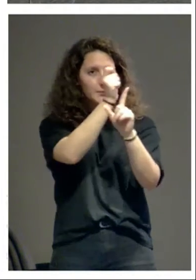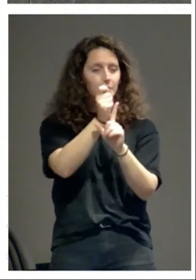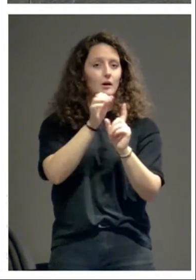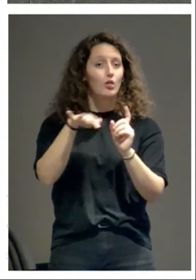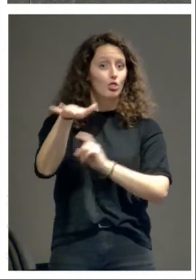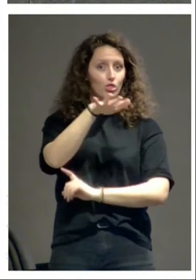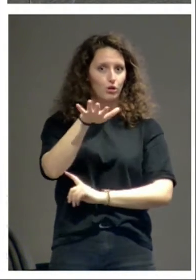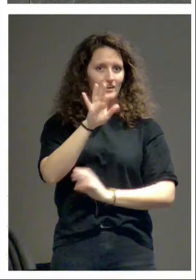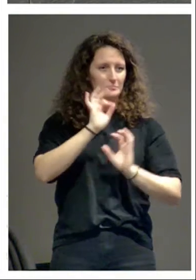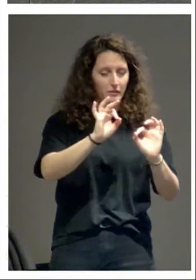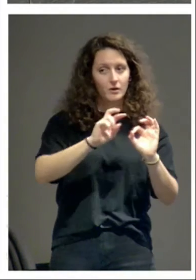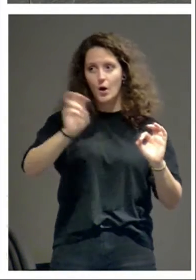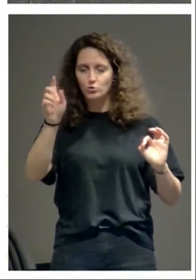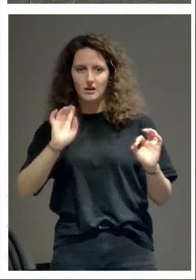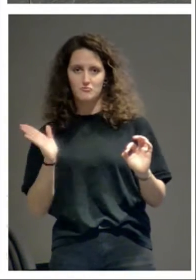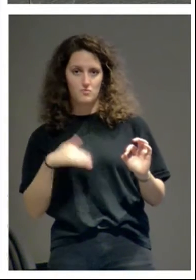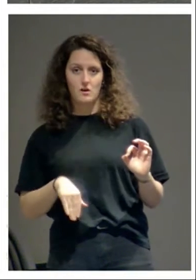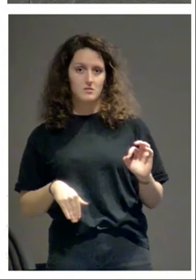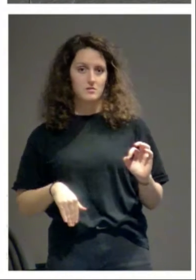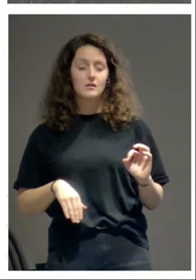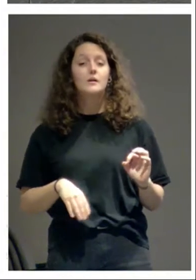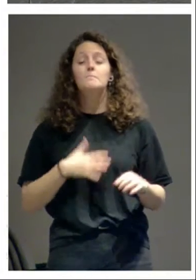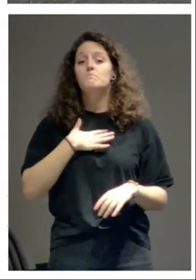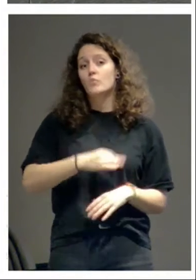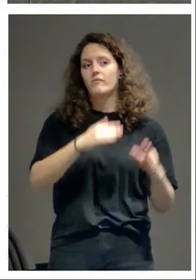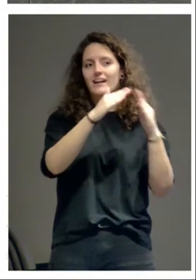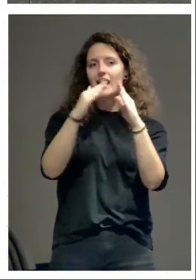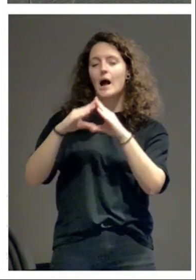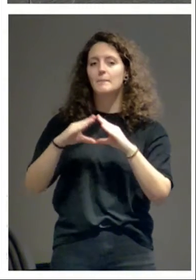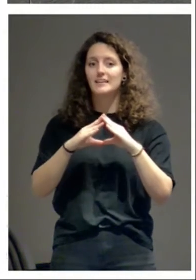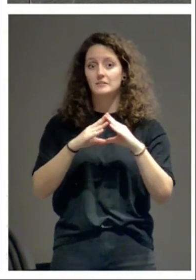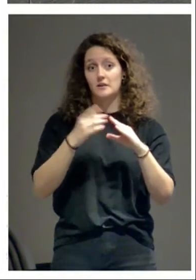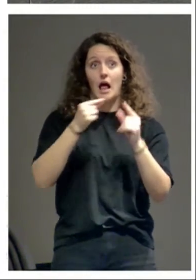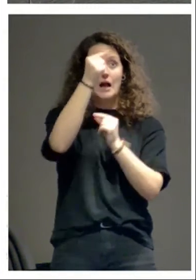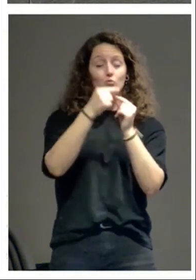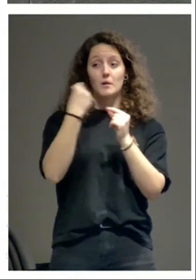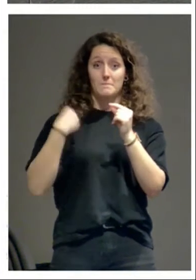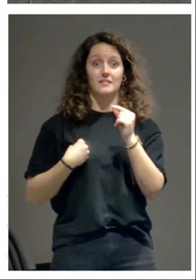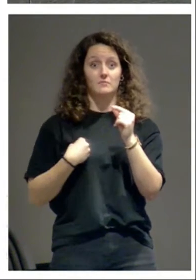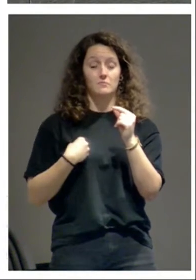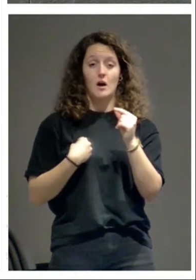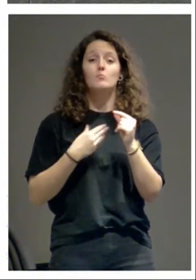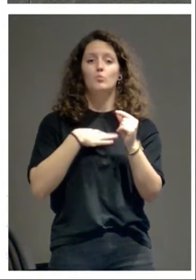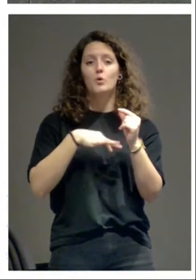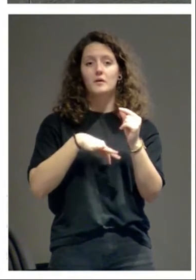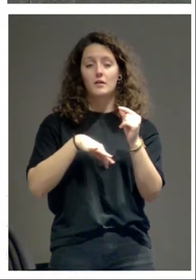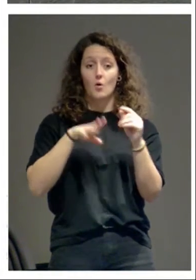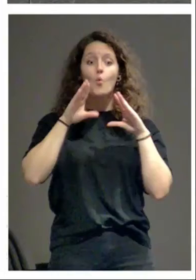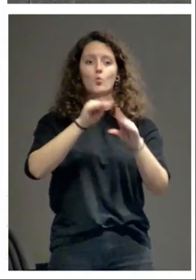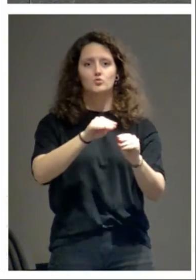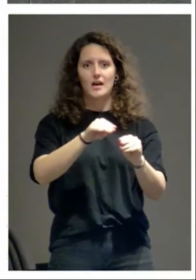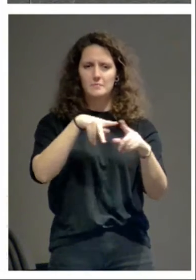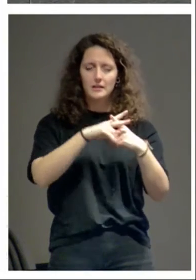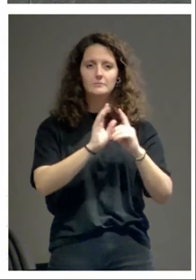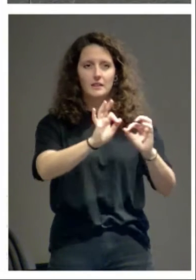edificio y no en otra. A lo mejor en unas capillas que alcanzan la misma altura, en unas capillas sí se han utilizado ingenios para